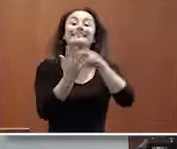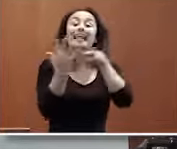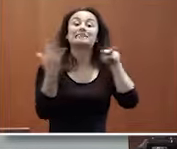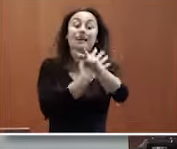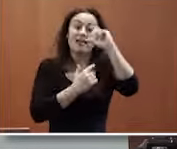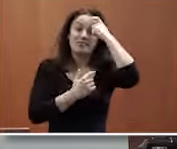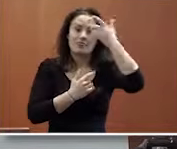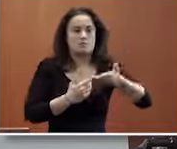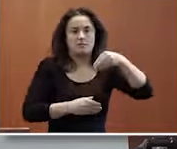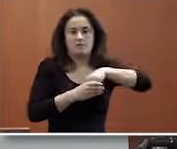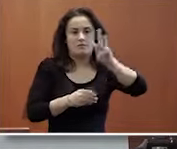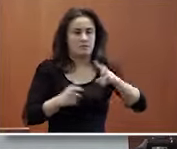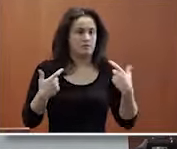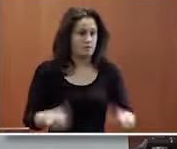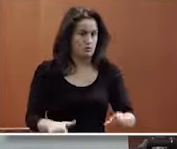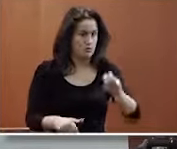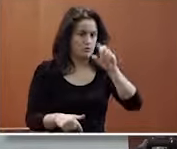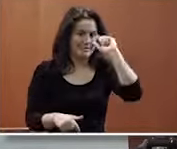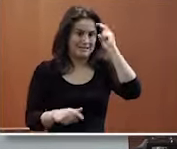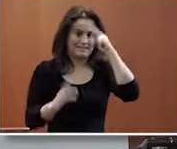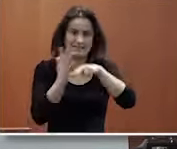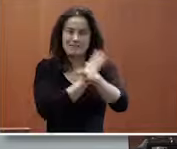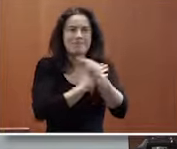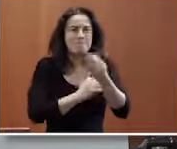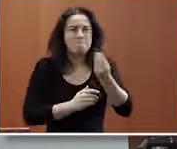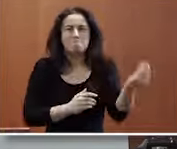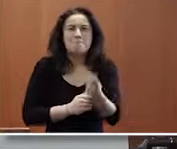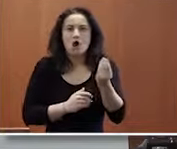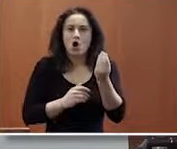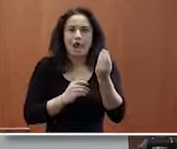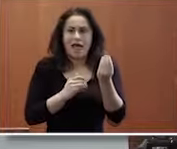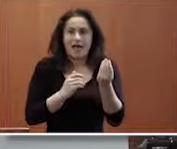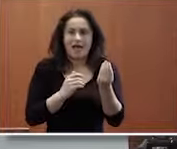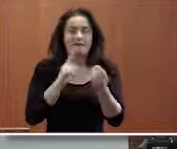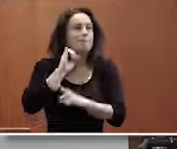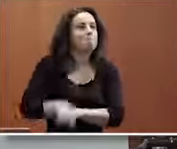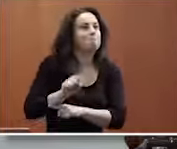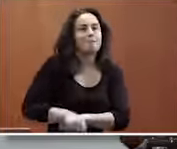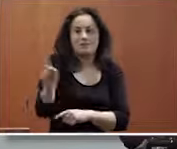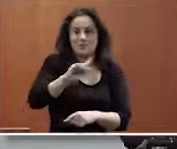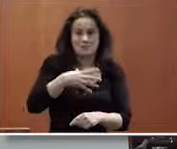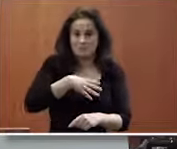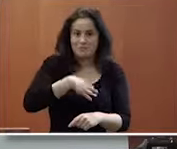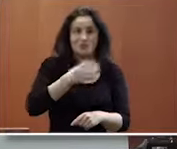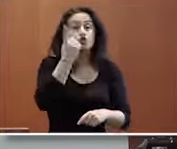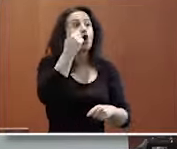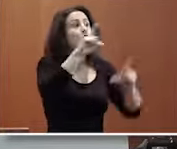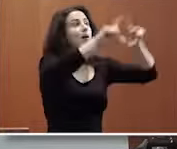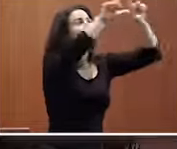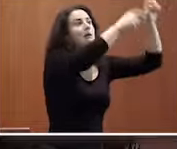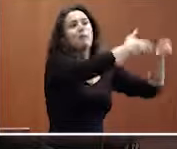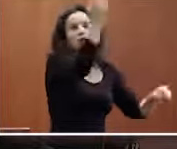también el tercer sector tenemos que mejorar tenemos que ser sensibles a esto esto no es un tema solamente de las empresas cotizadas